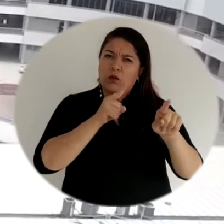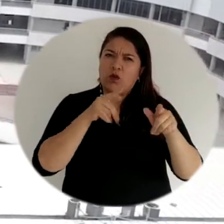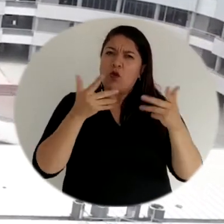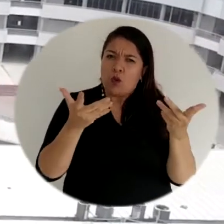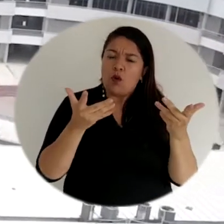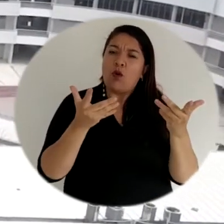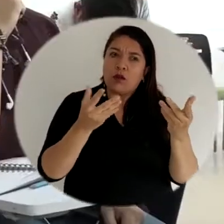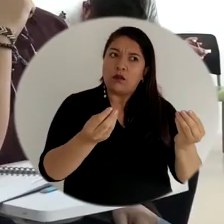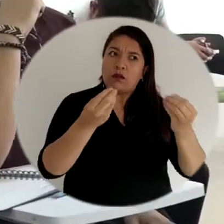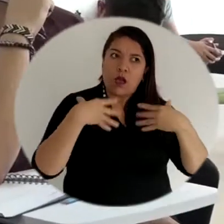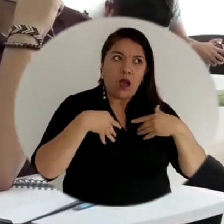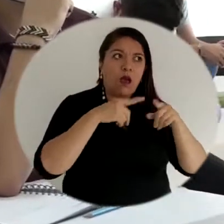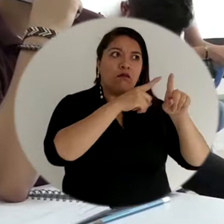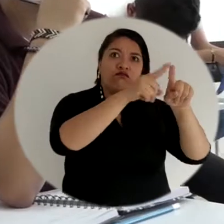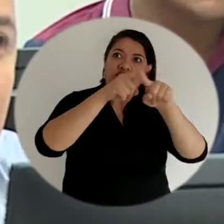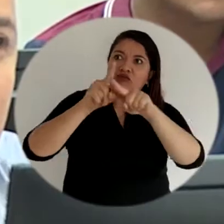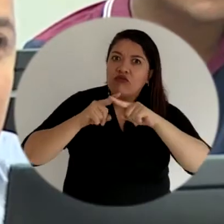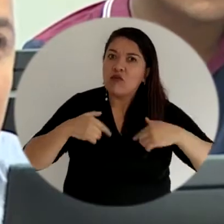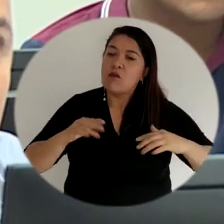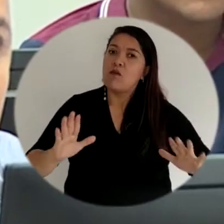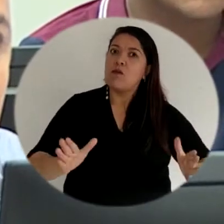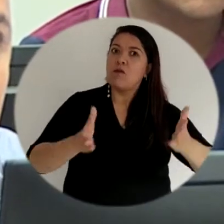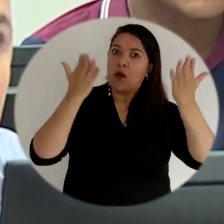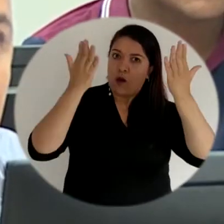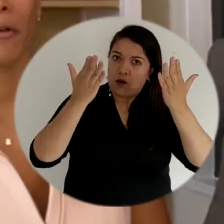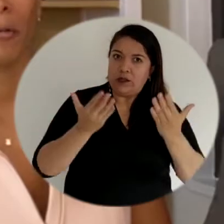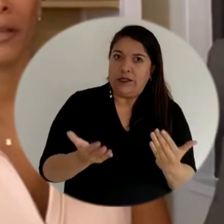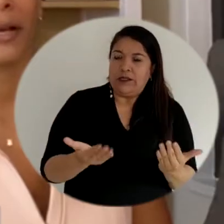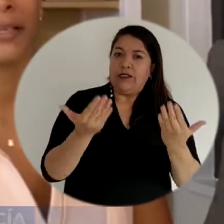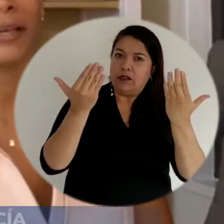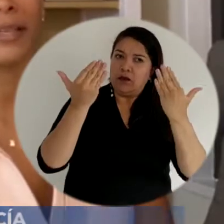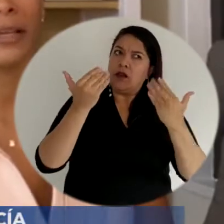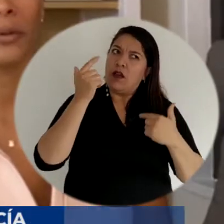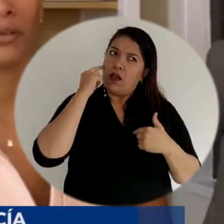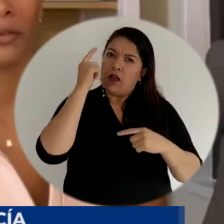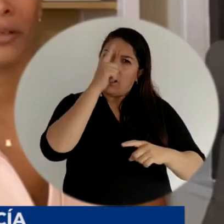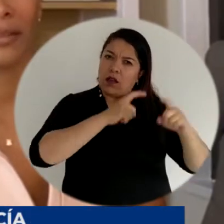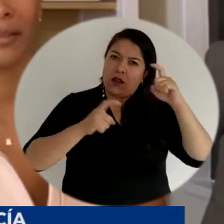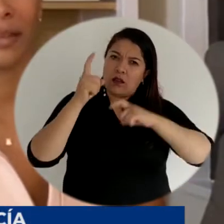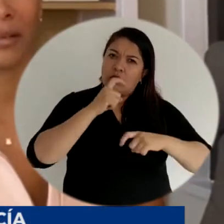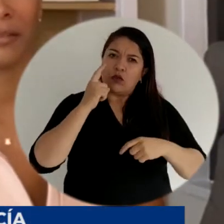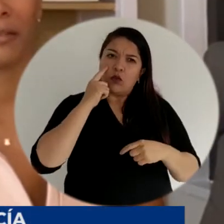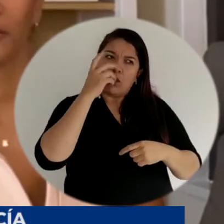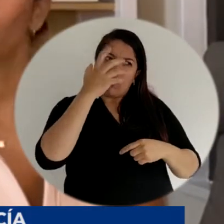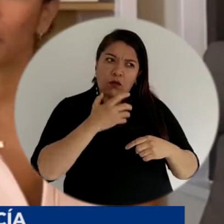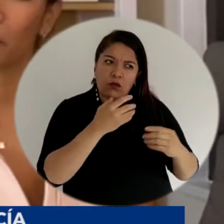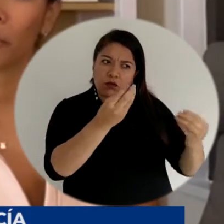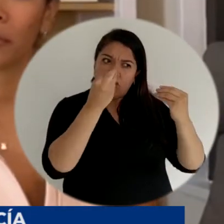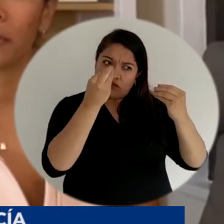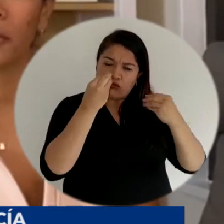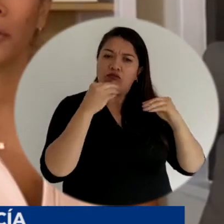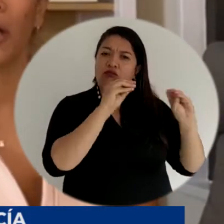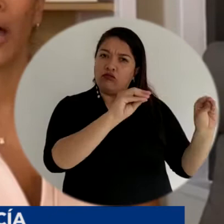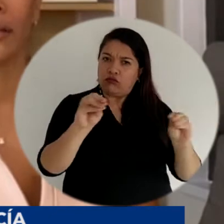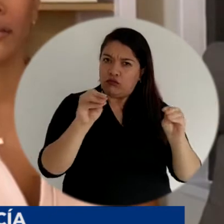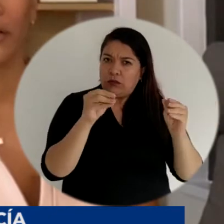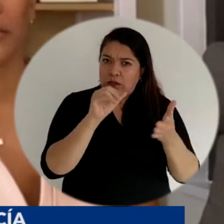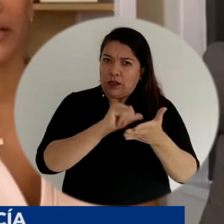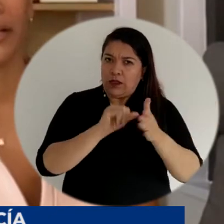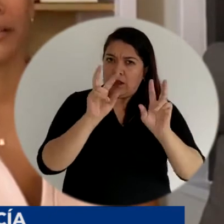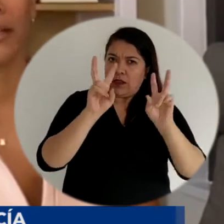aquellas oportunidades de mejora que puede tener. Con esta podemos evaluar la calidad de la educación que se está recibiendo o que hemos recibido,